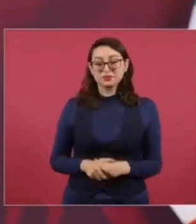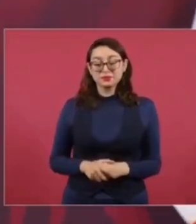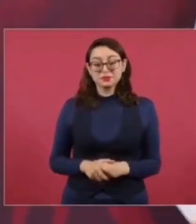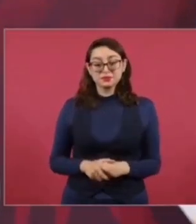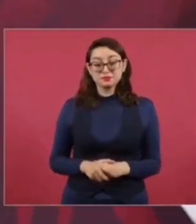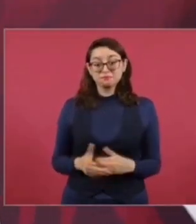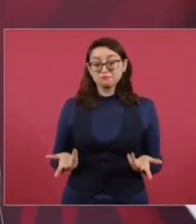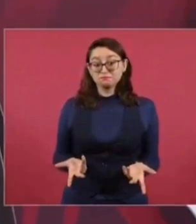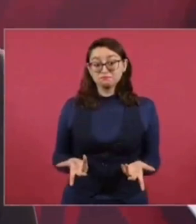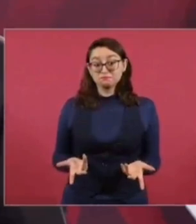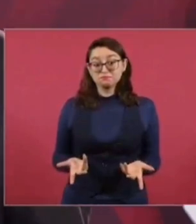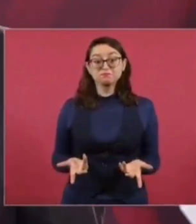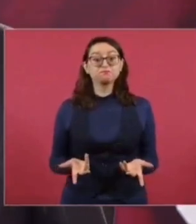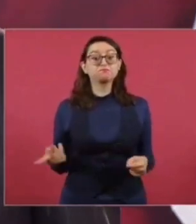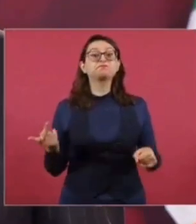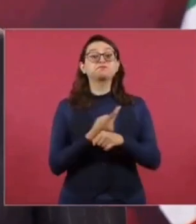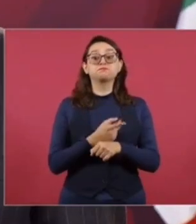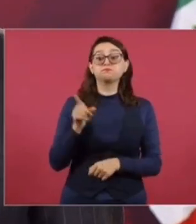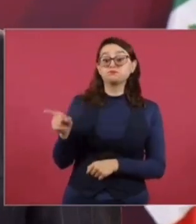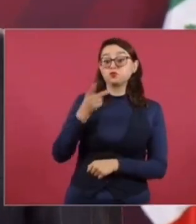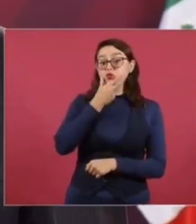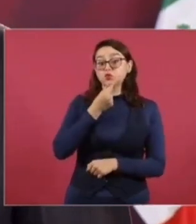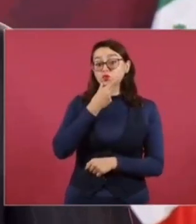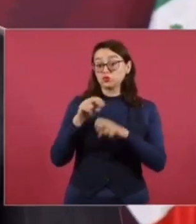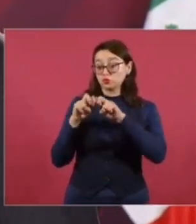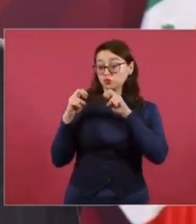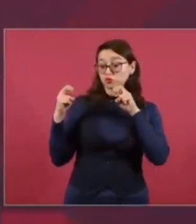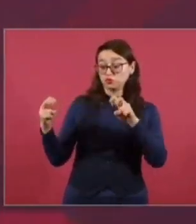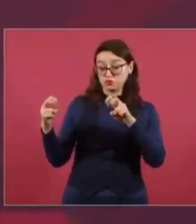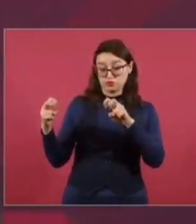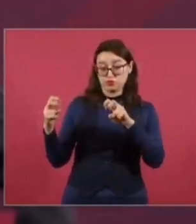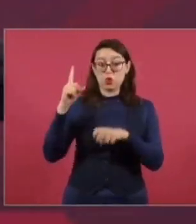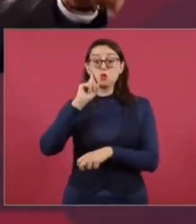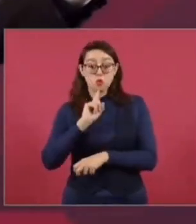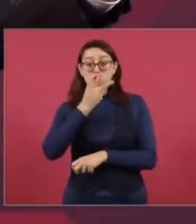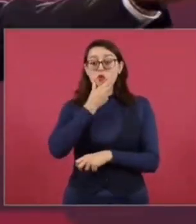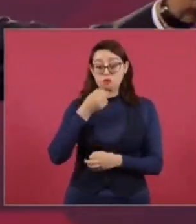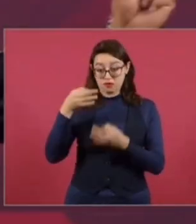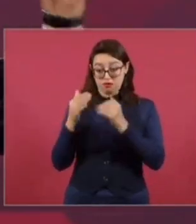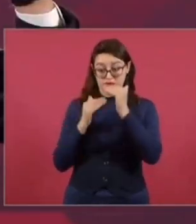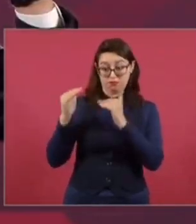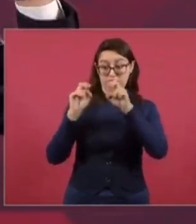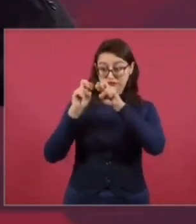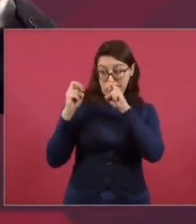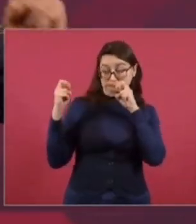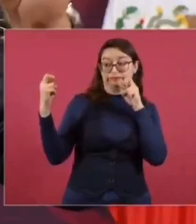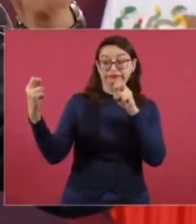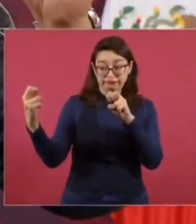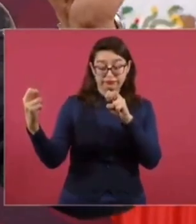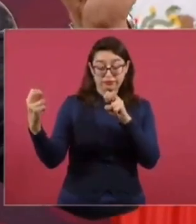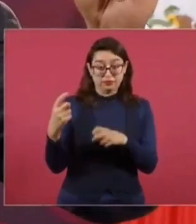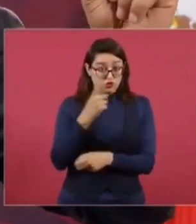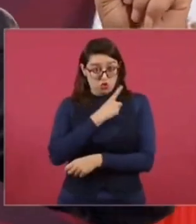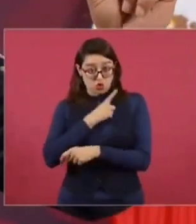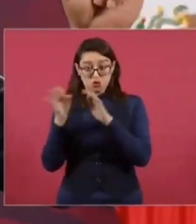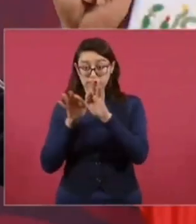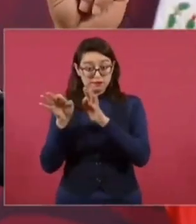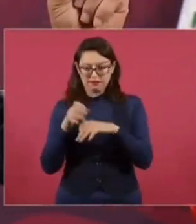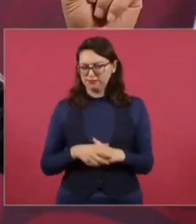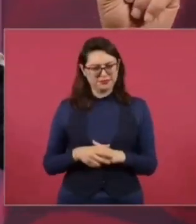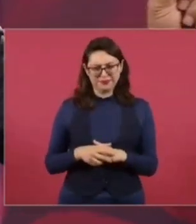de que no es nada más el ministro. Cada uno de ellos tiene, no sé, como 10